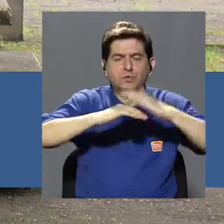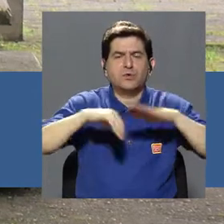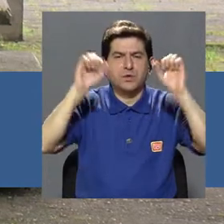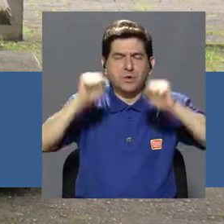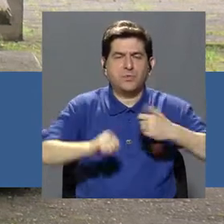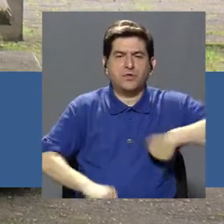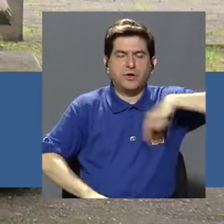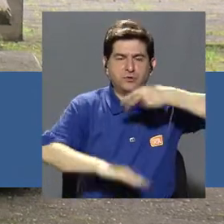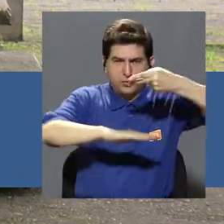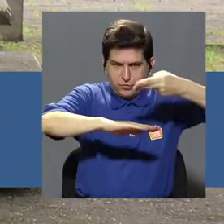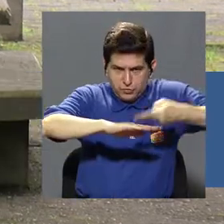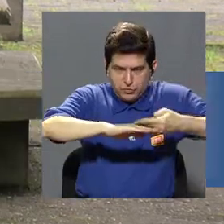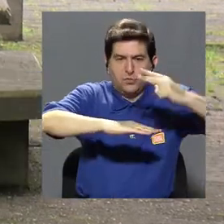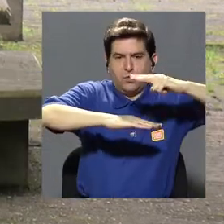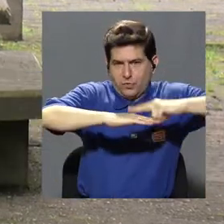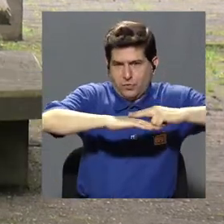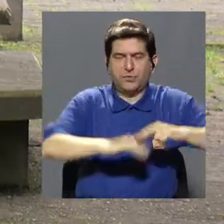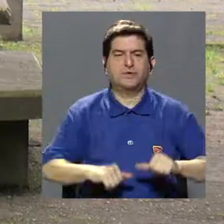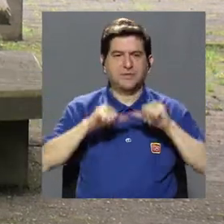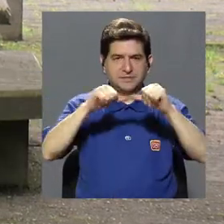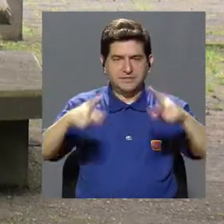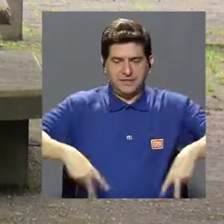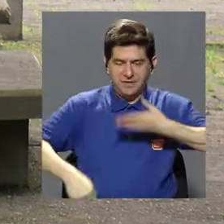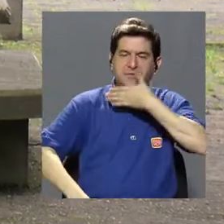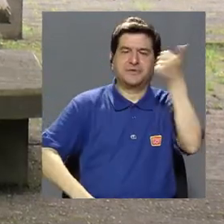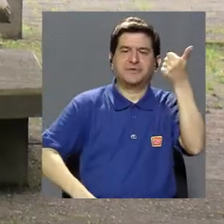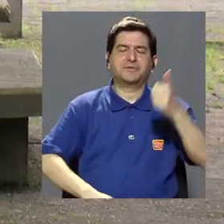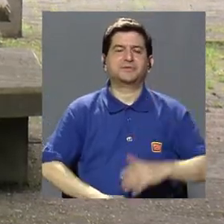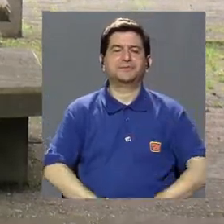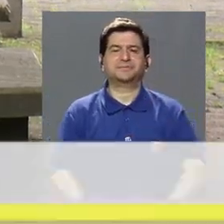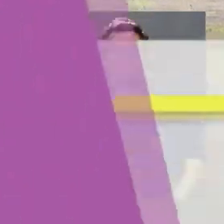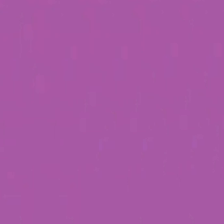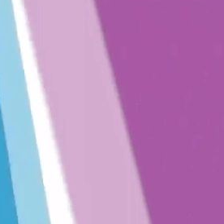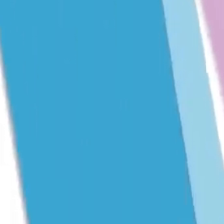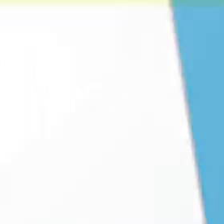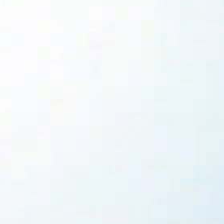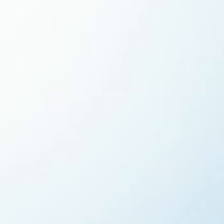cómoda para podernos a recostar. ¡Continuamos con Vivir Mejor!